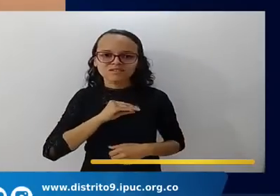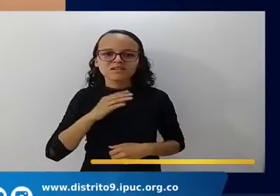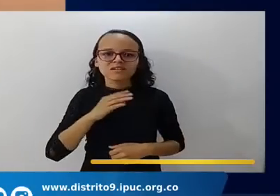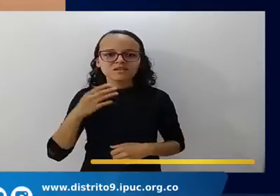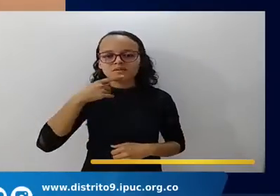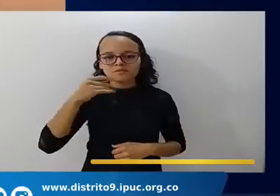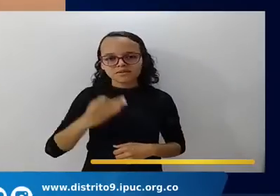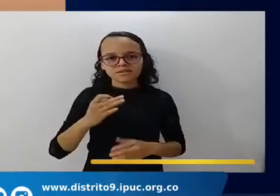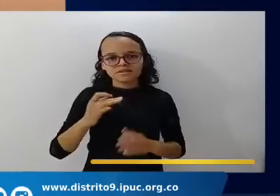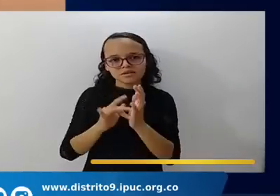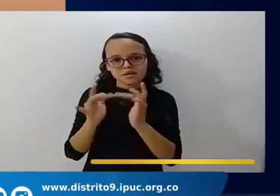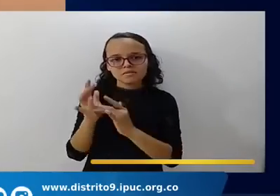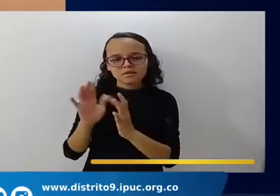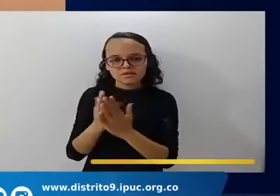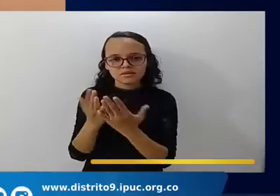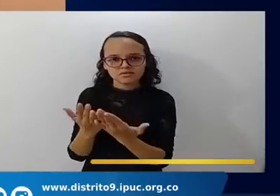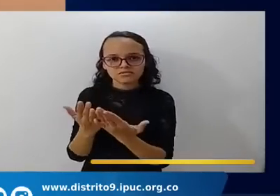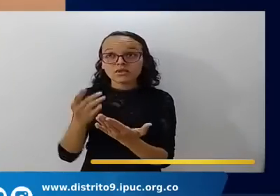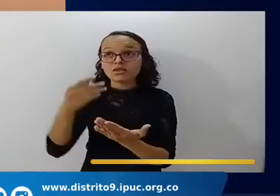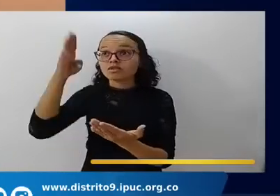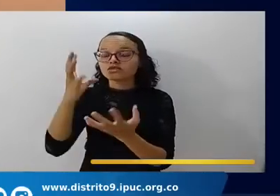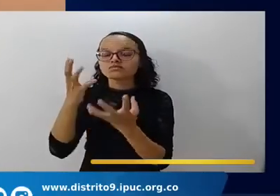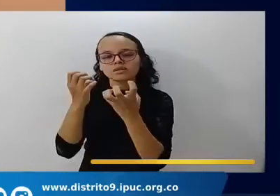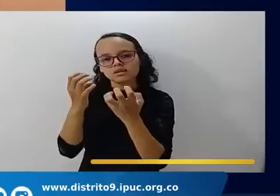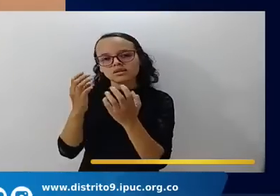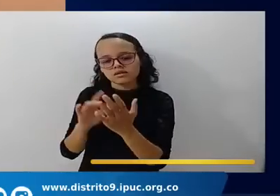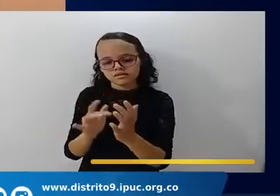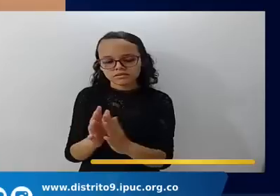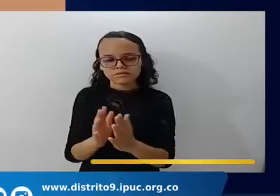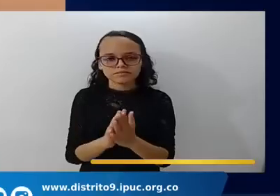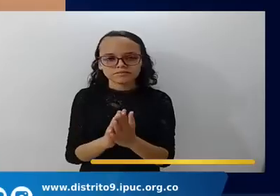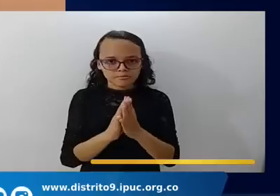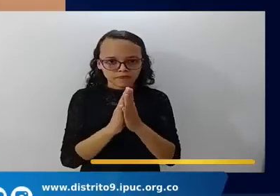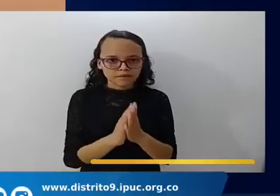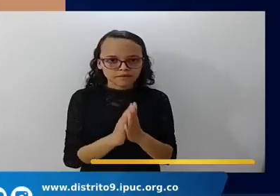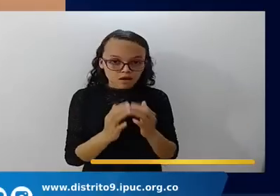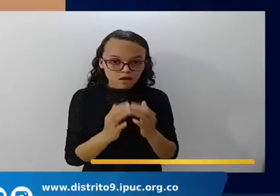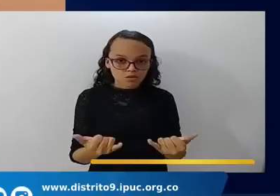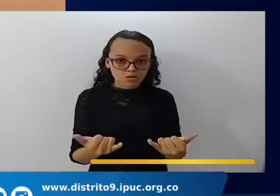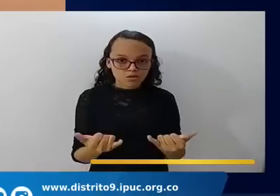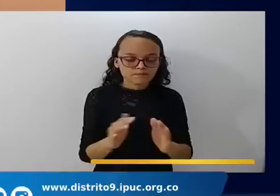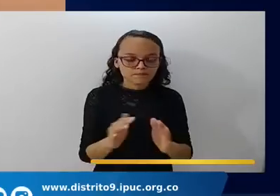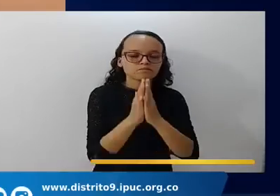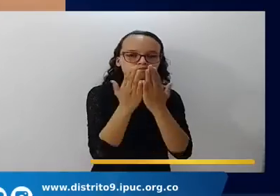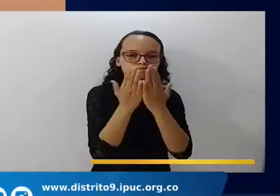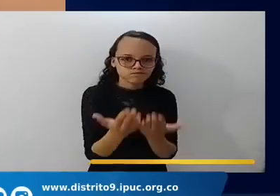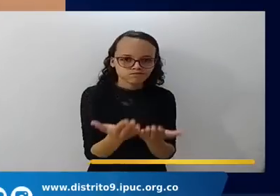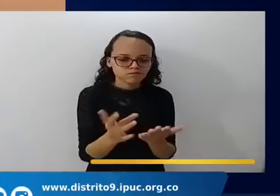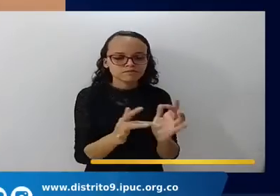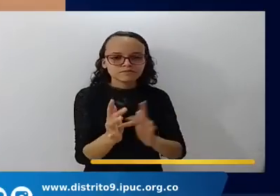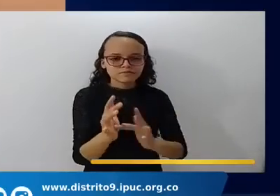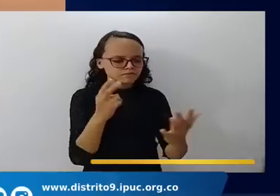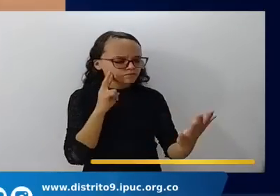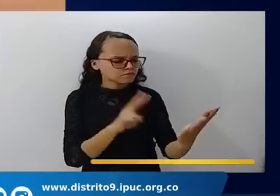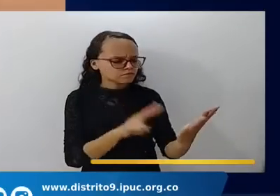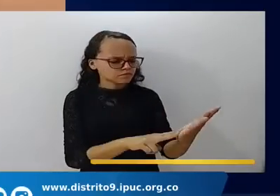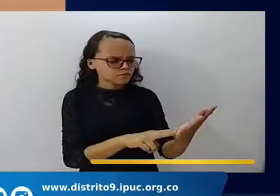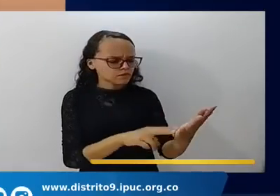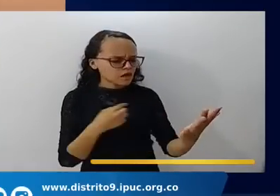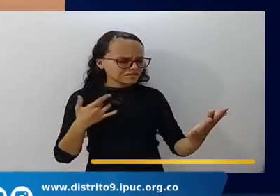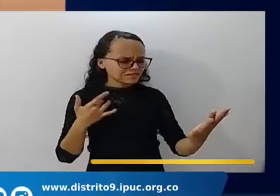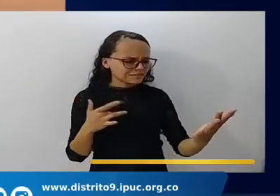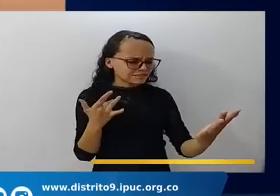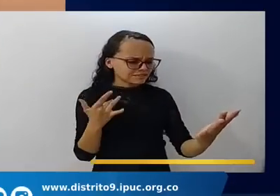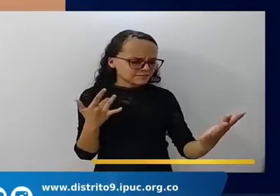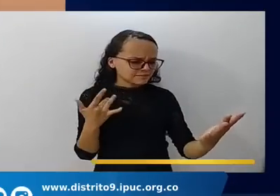yo sentí que Dios me quería hablar. Entonces, me llevó a un pasaje. Y de ese pasaje, yo sentí que fue Él. Y de ese